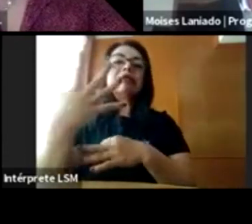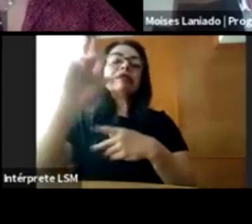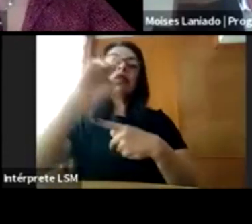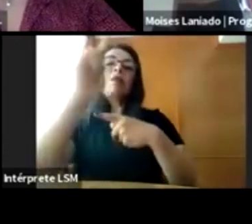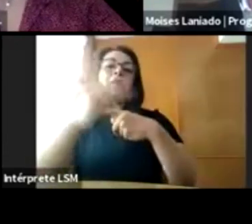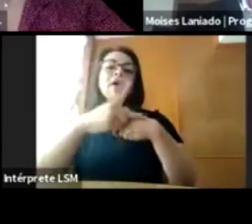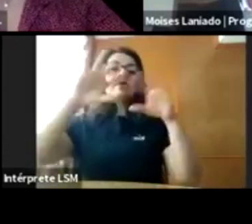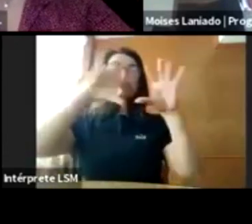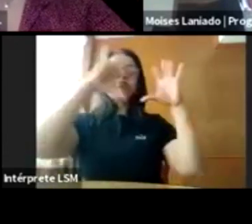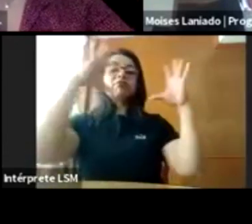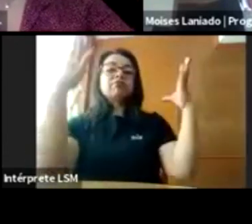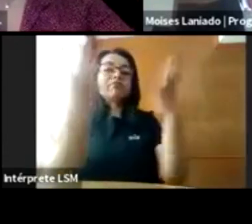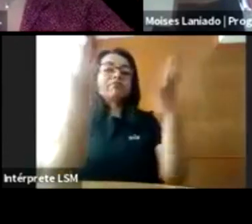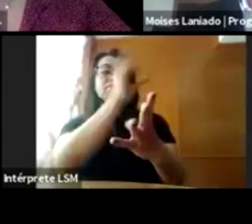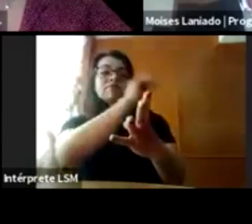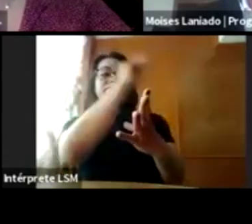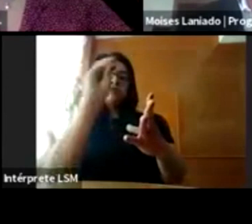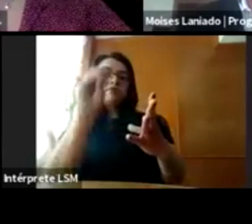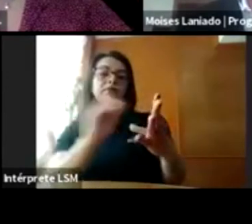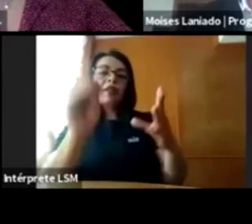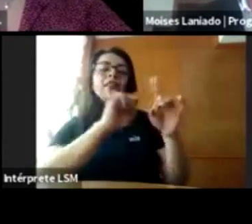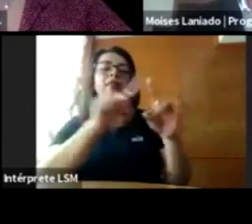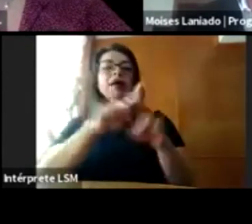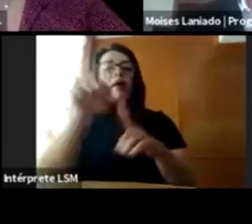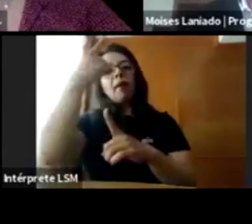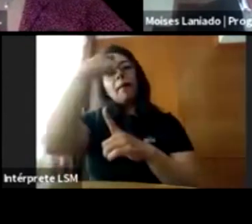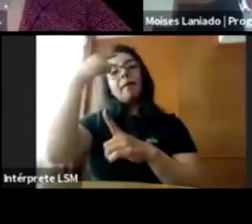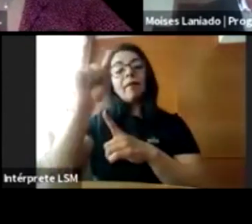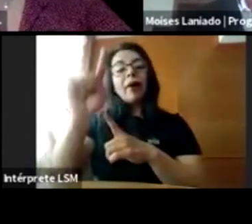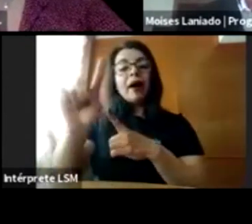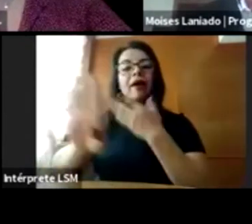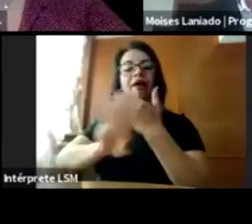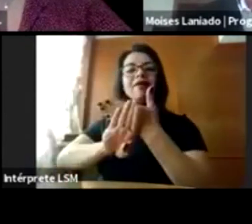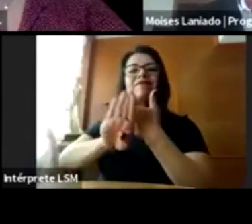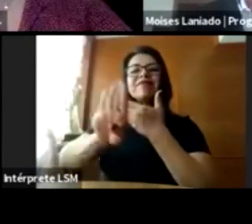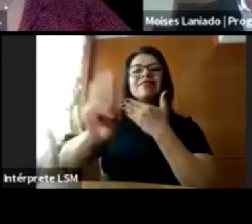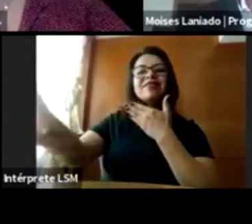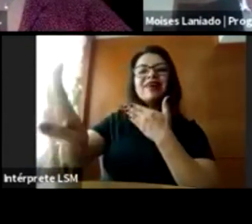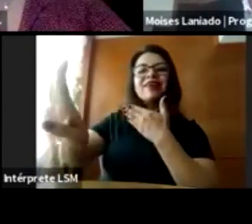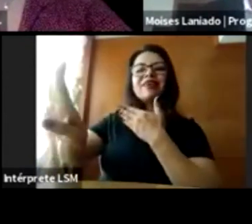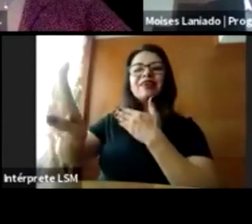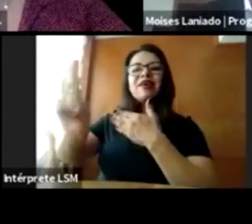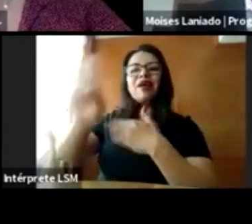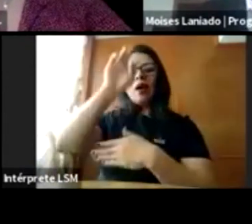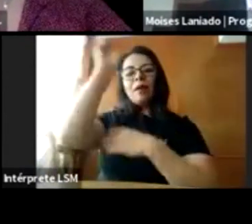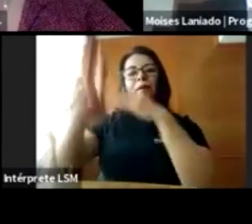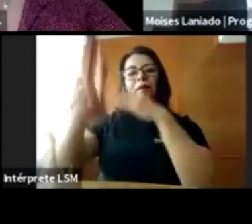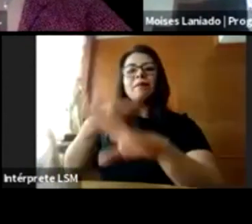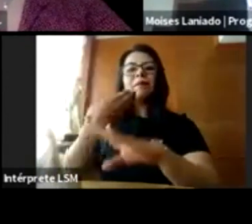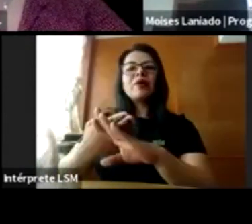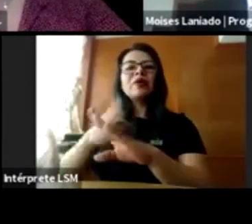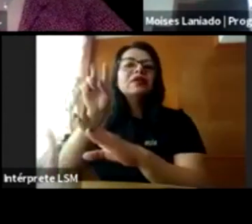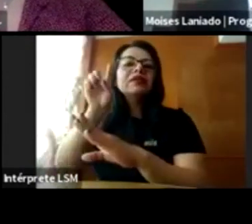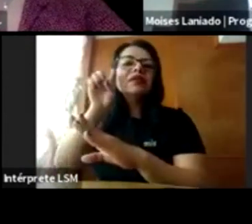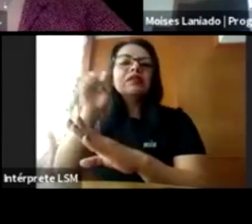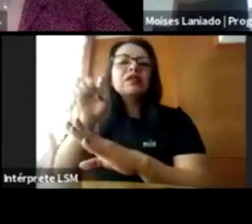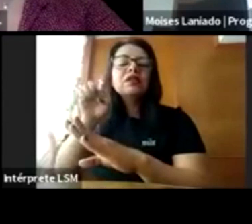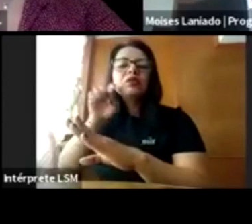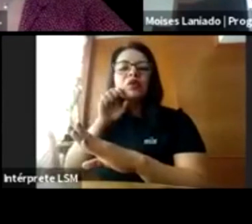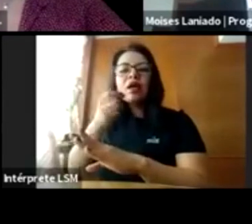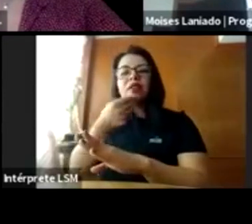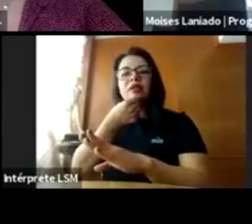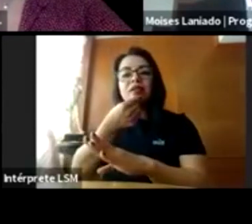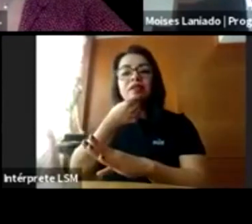para prevenir la violencia contra niños, niñas y adolescentes, pero con atención específica a la violencia sexual.